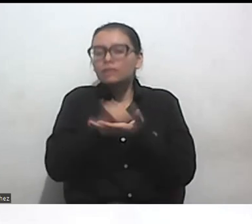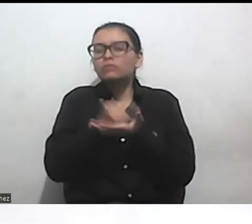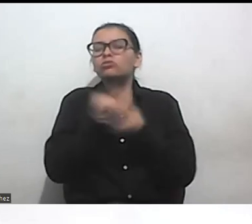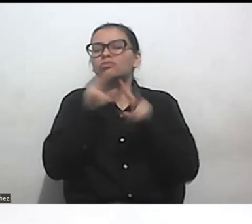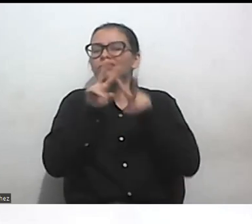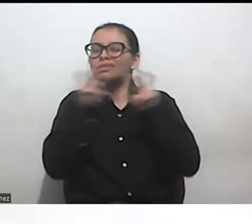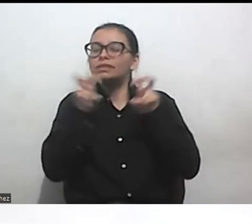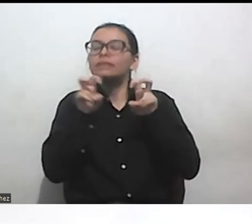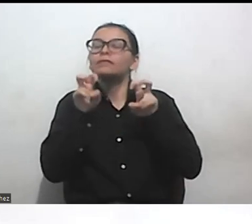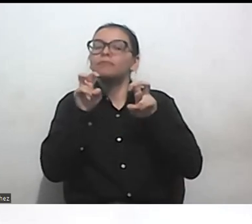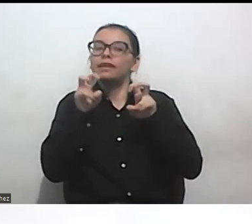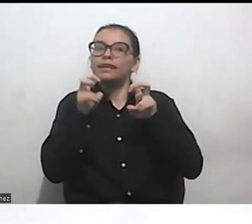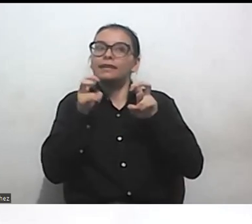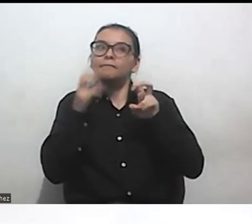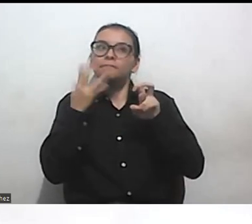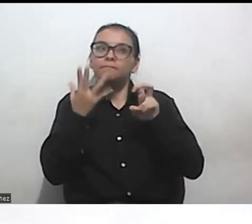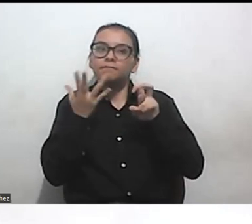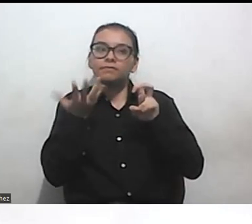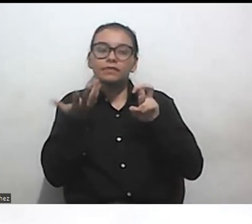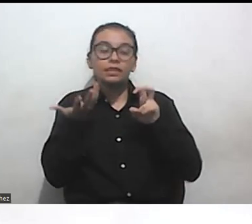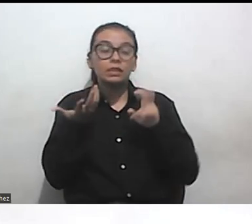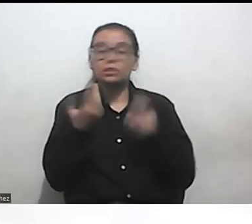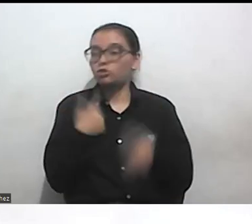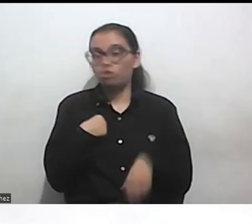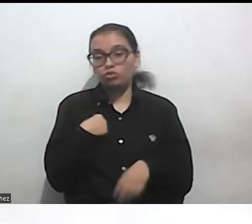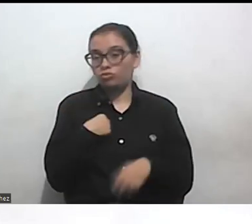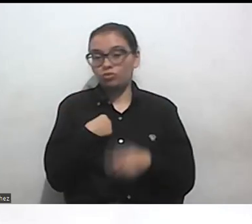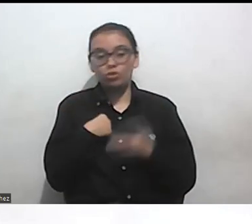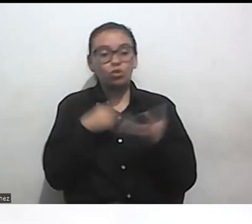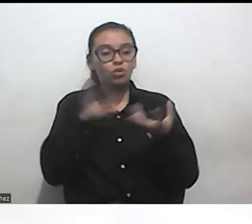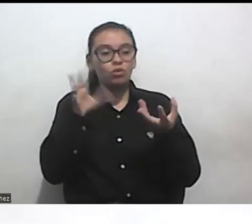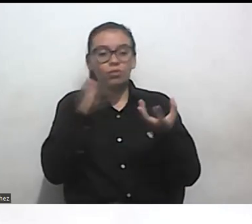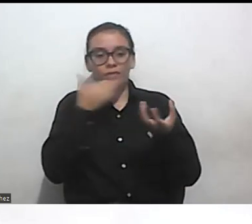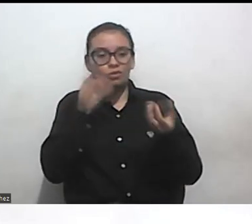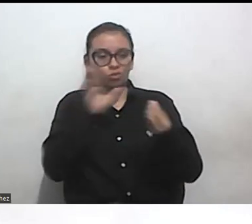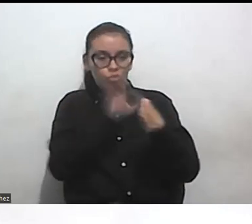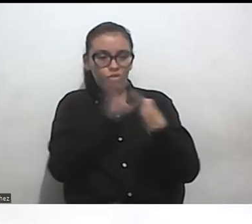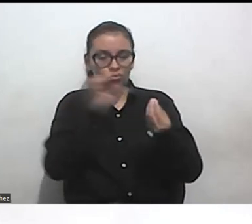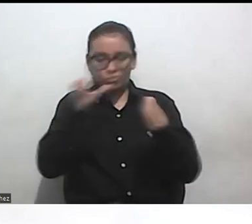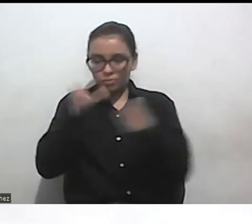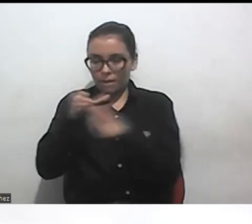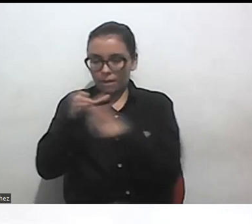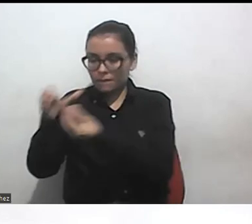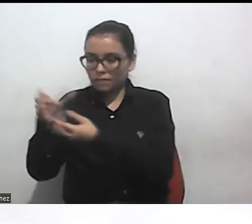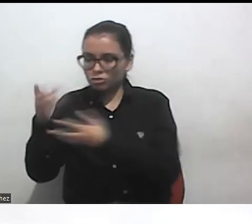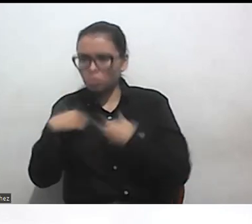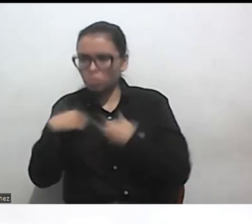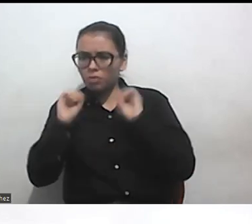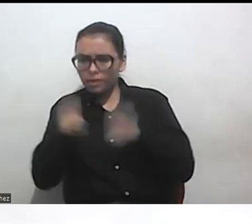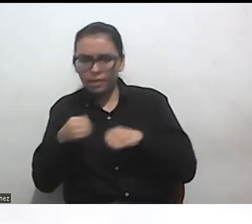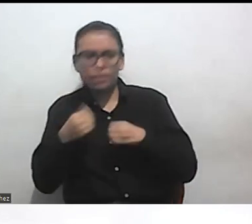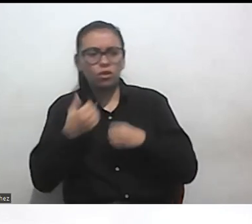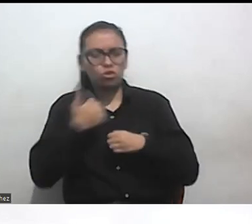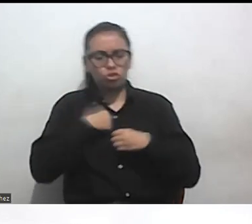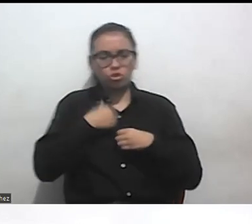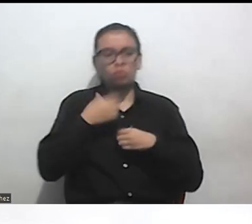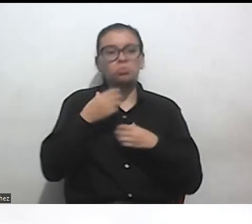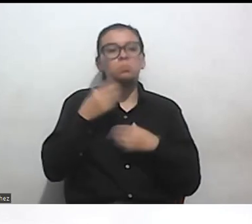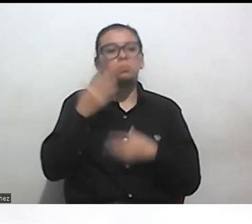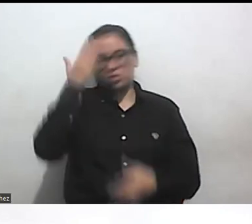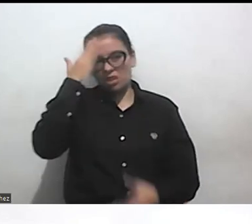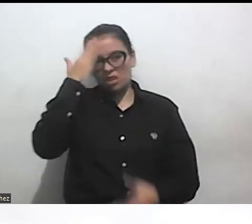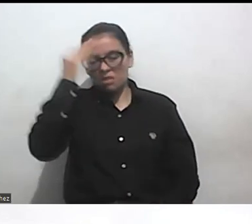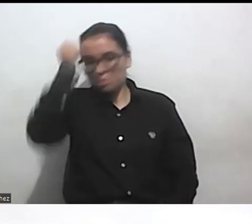que no voy a negar este tengo los recursos necesarios recursos profesionales y